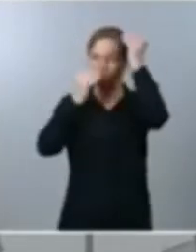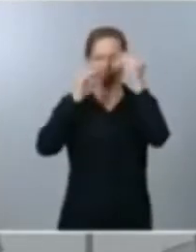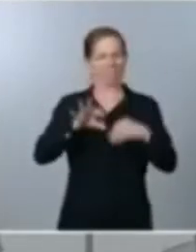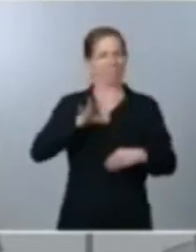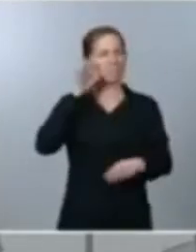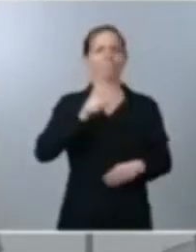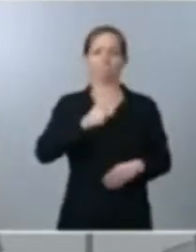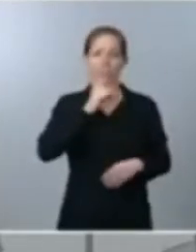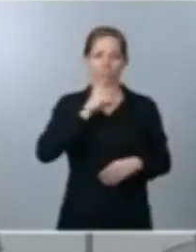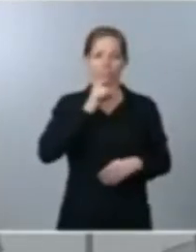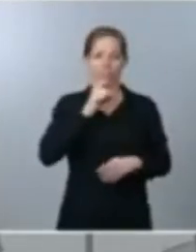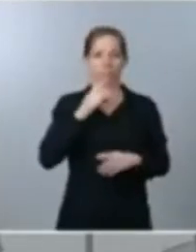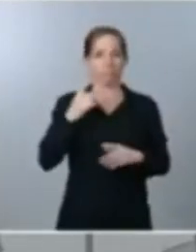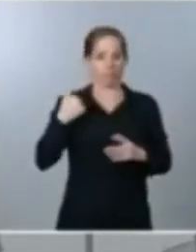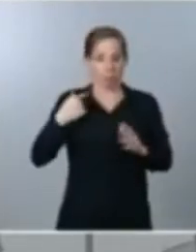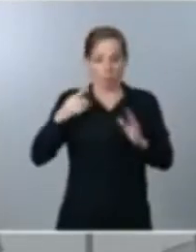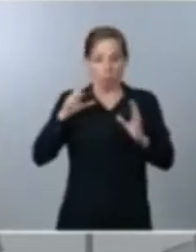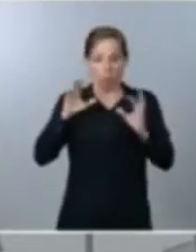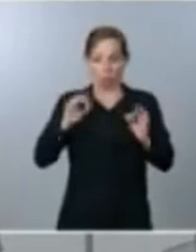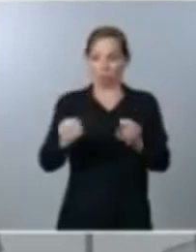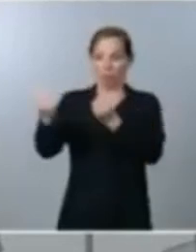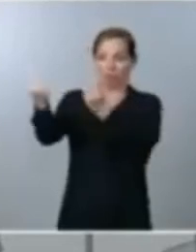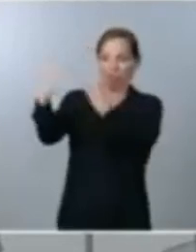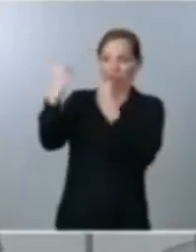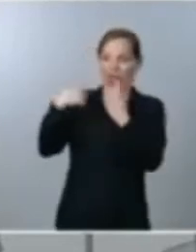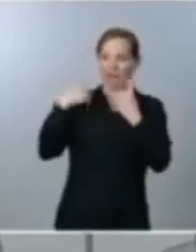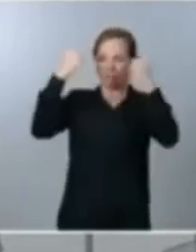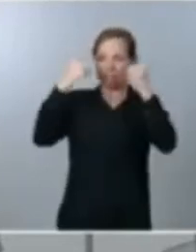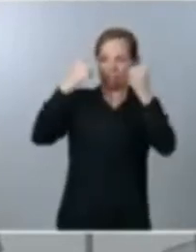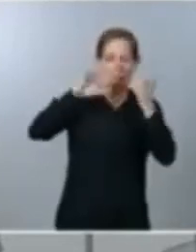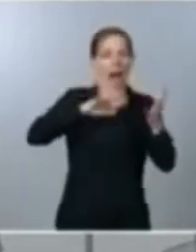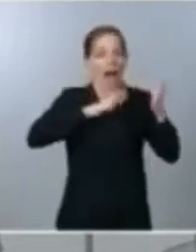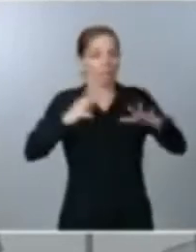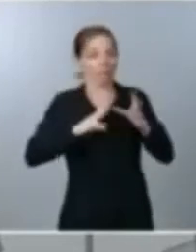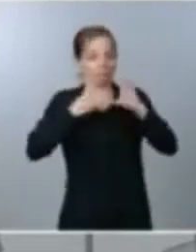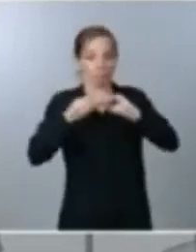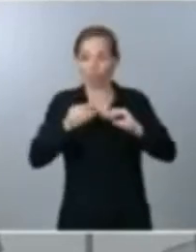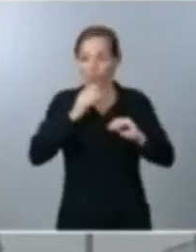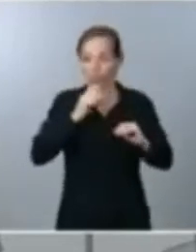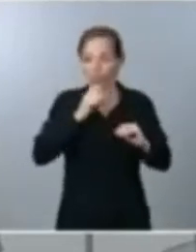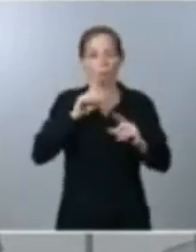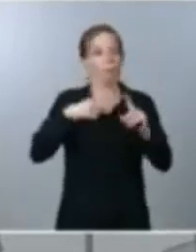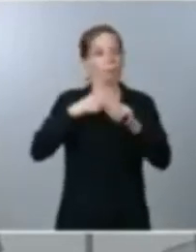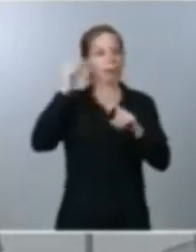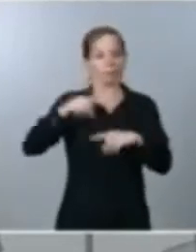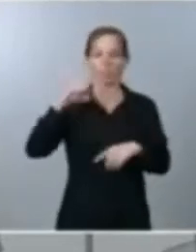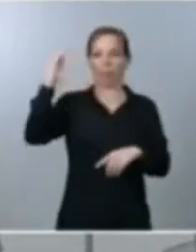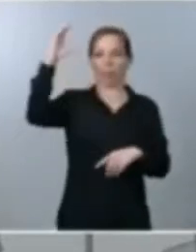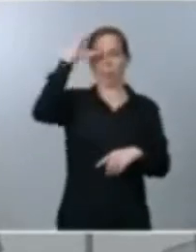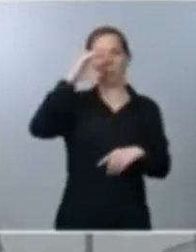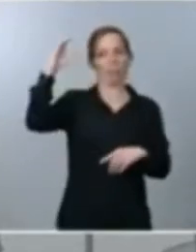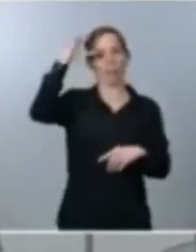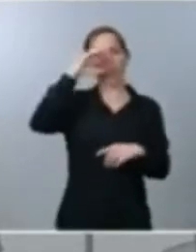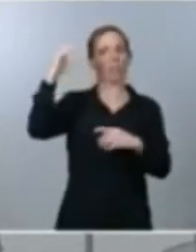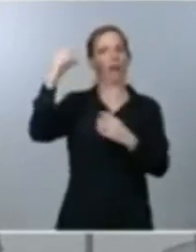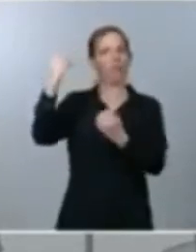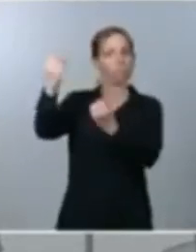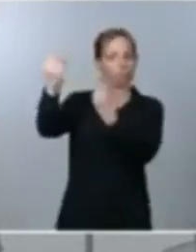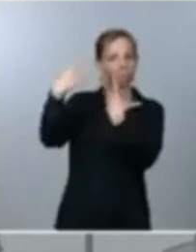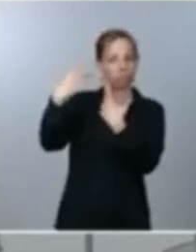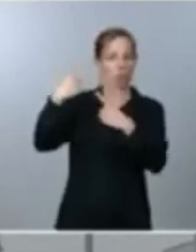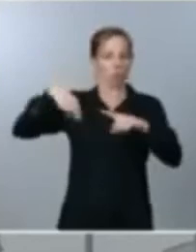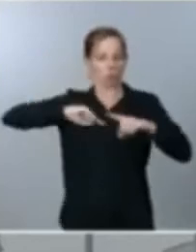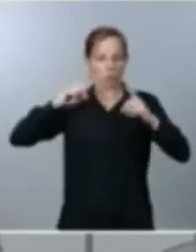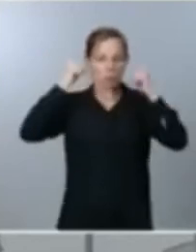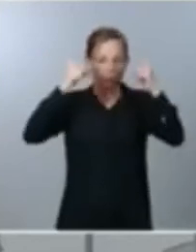ritmo de la llegada de los datos del conocimiento que la ciencia alumbraba sobre este virus y lo hemos hecho siempre desde los